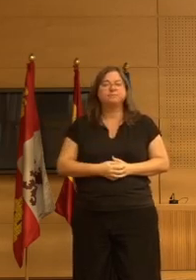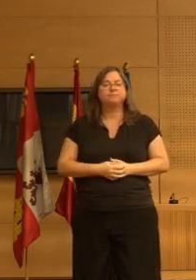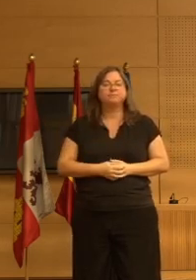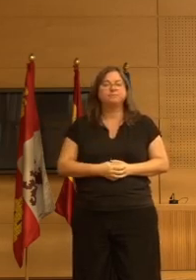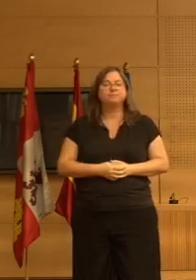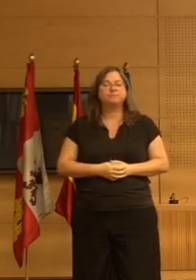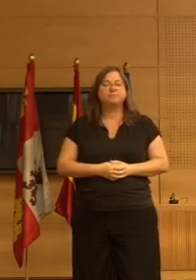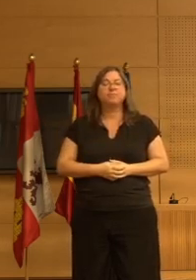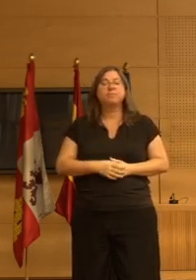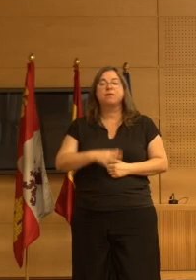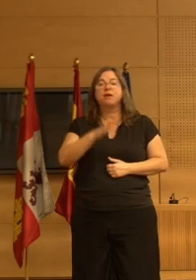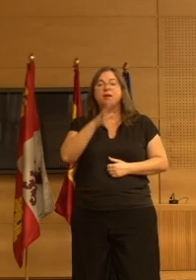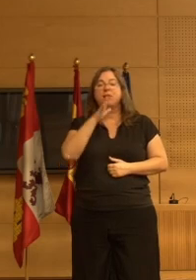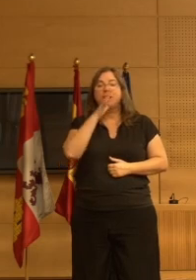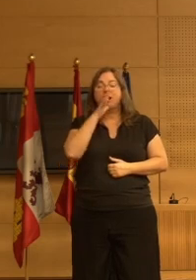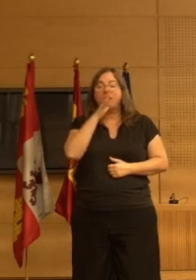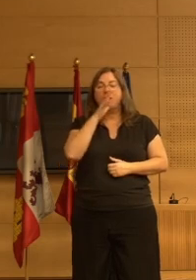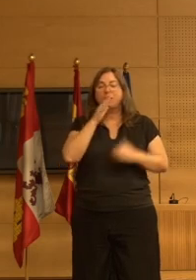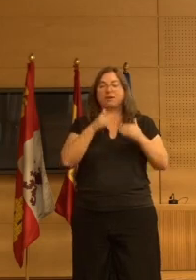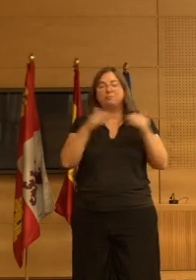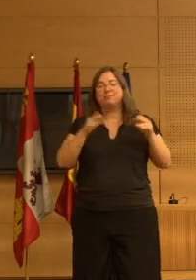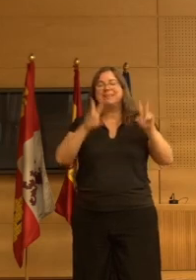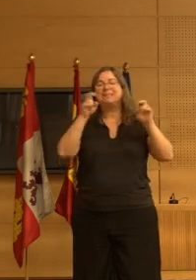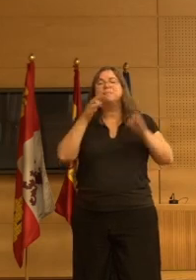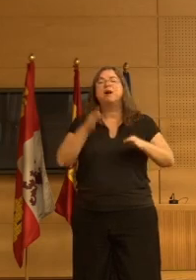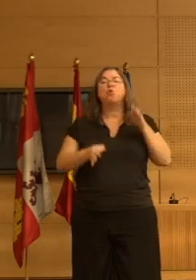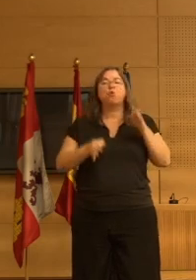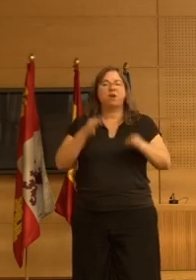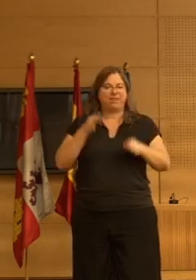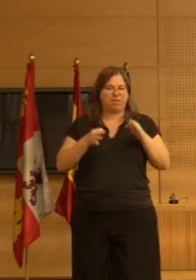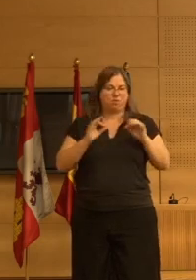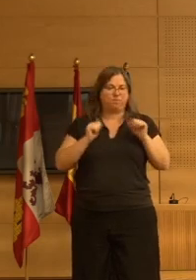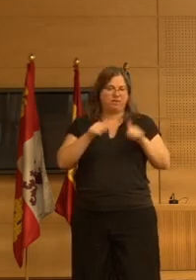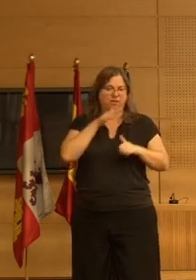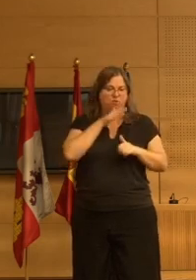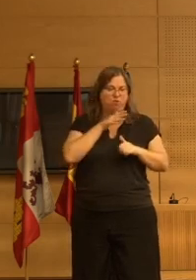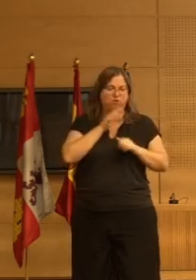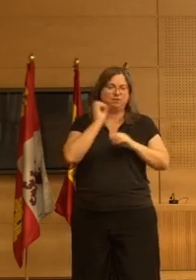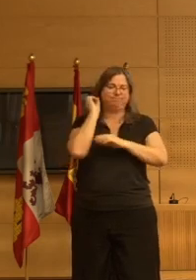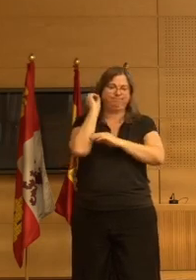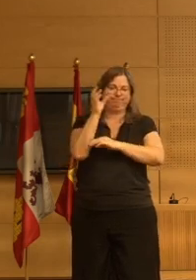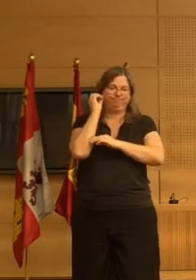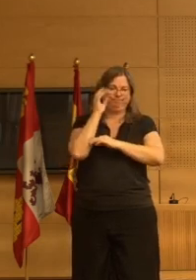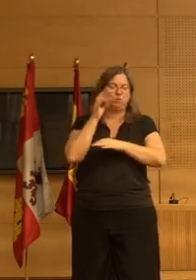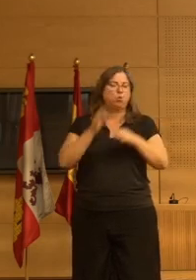abrimos la parte jurídica del simposio